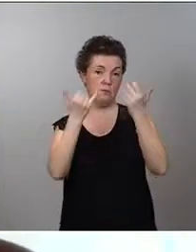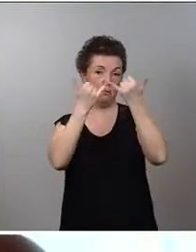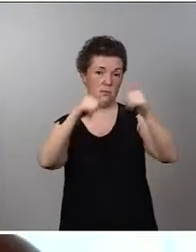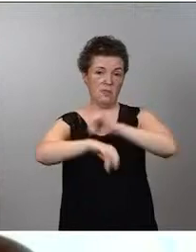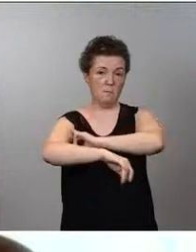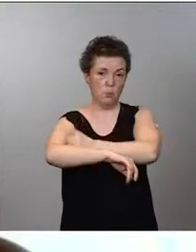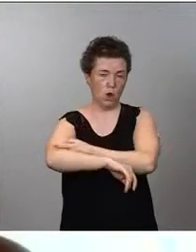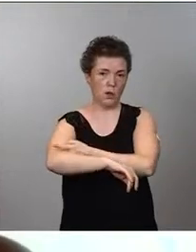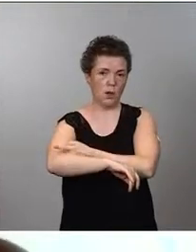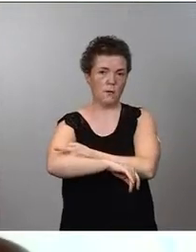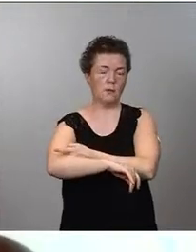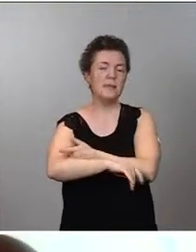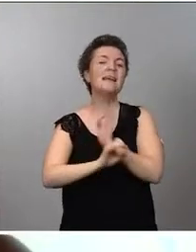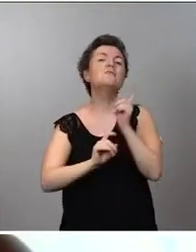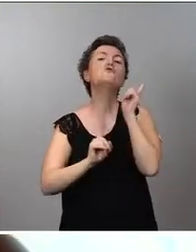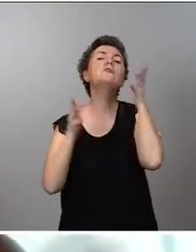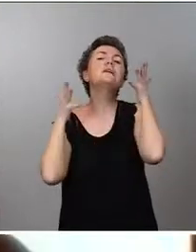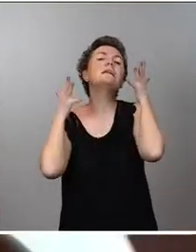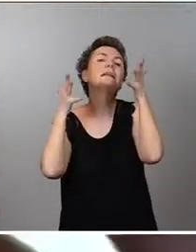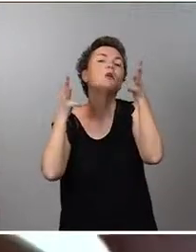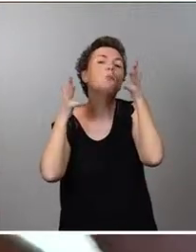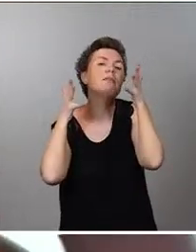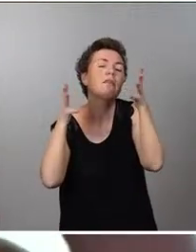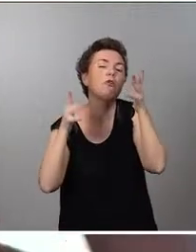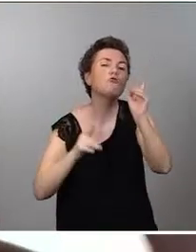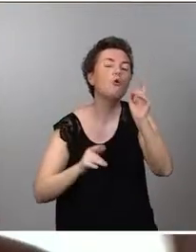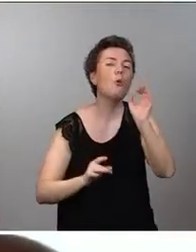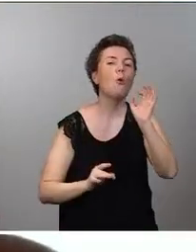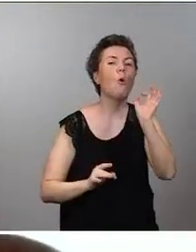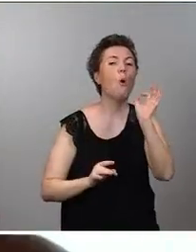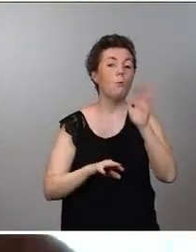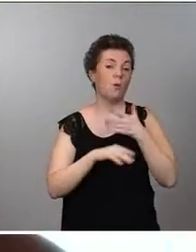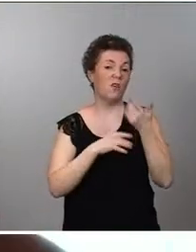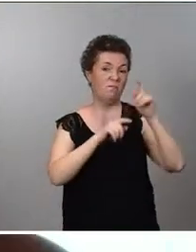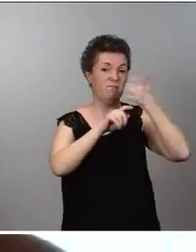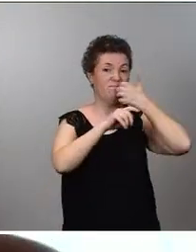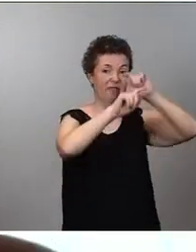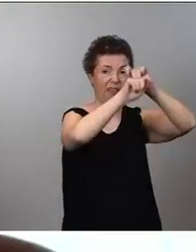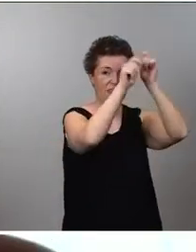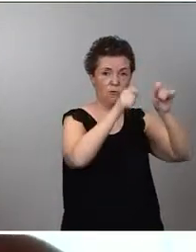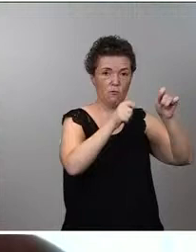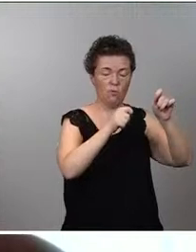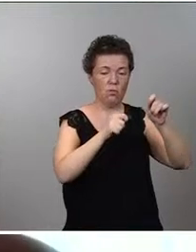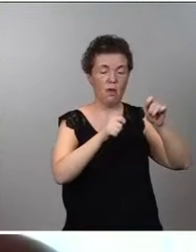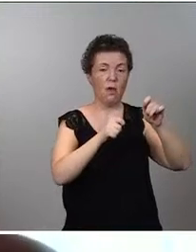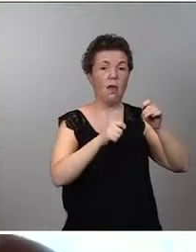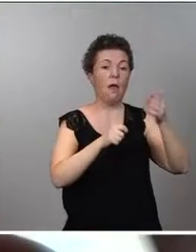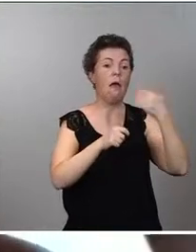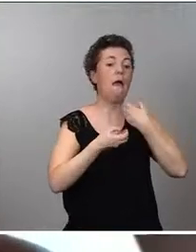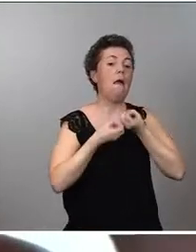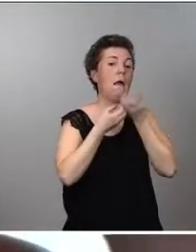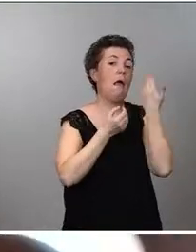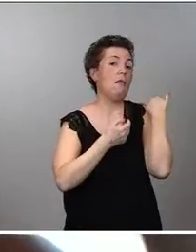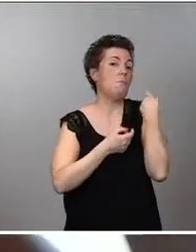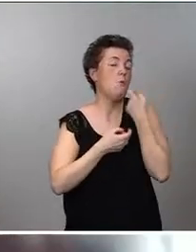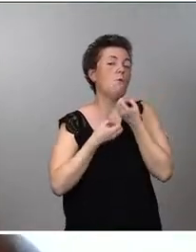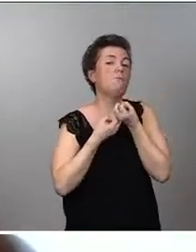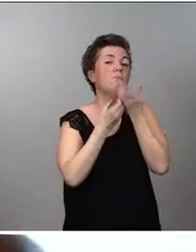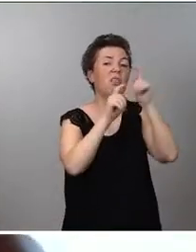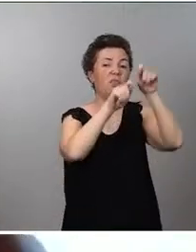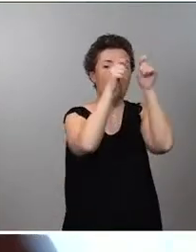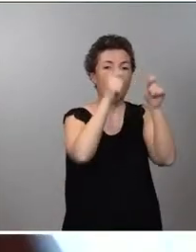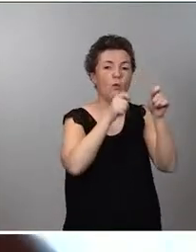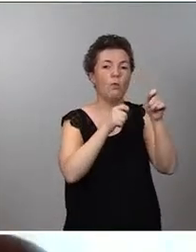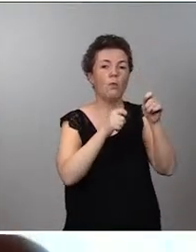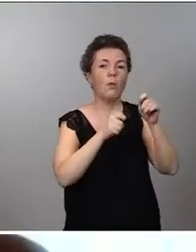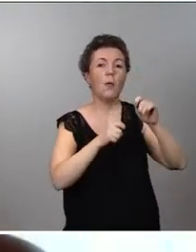son recomendaciones, puesto que el Zaragoza ha anunciado hace nada que sus dos primeros